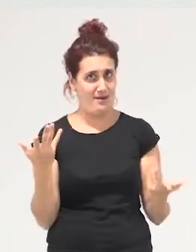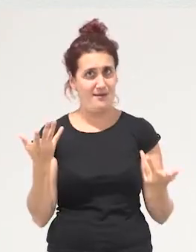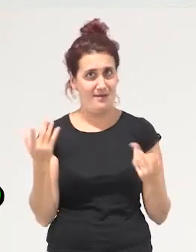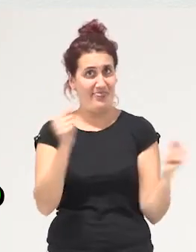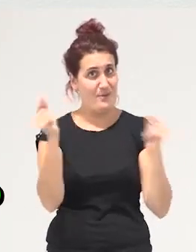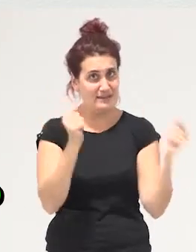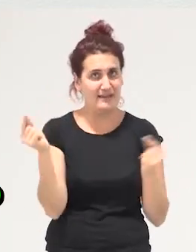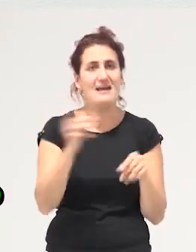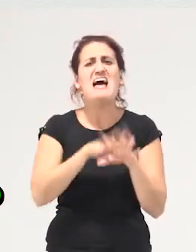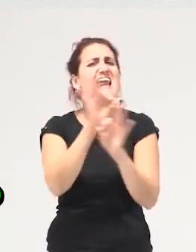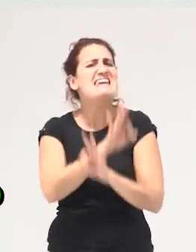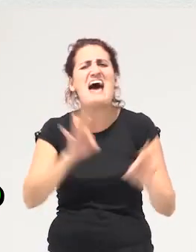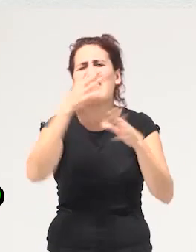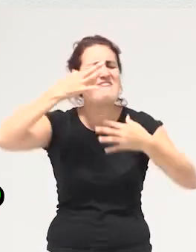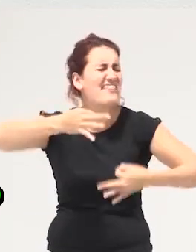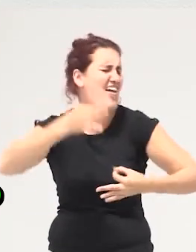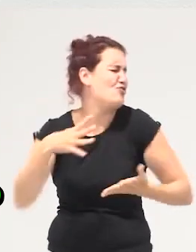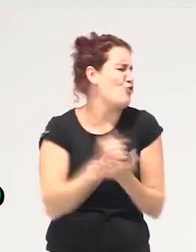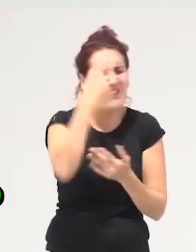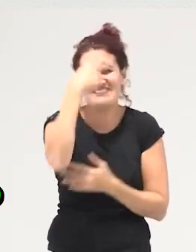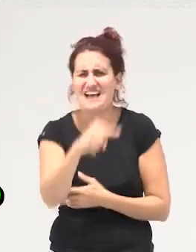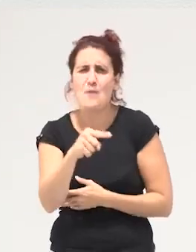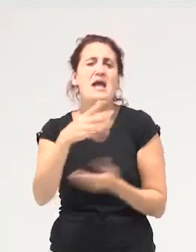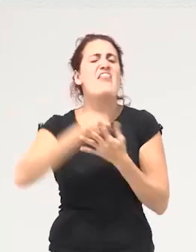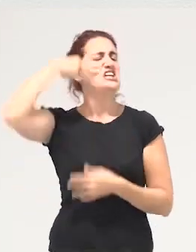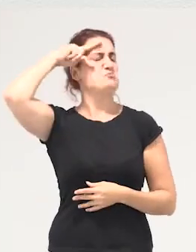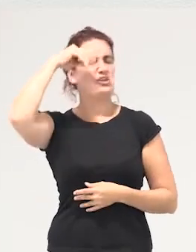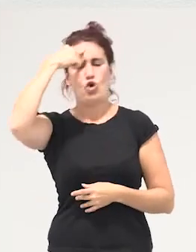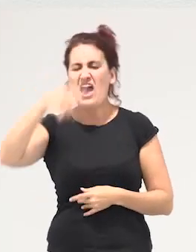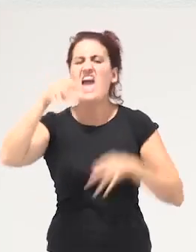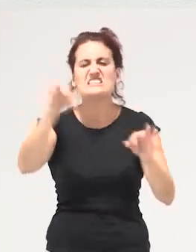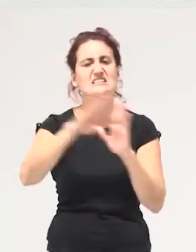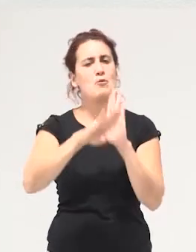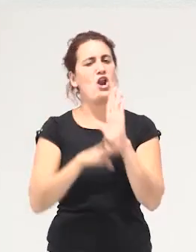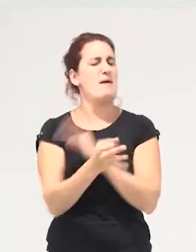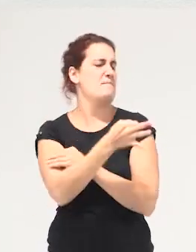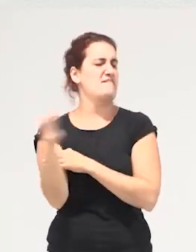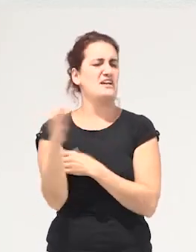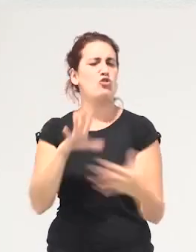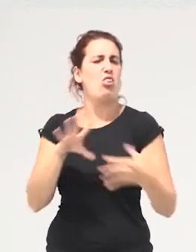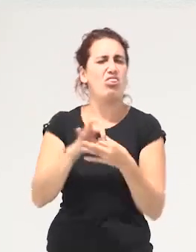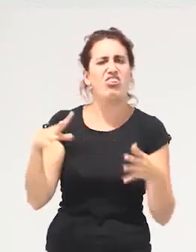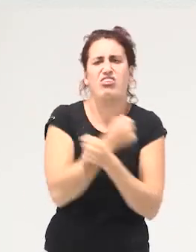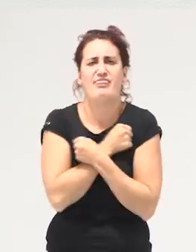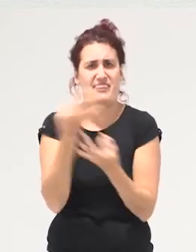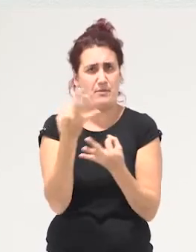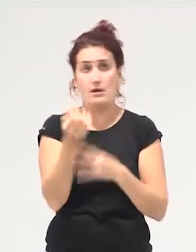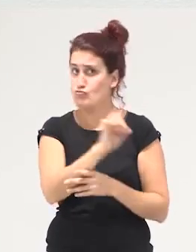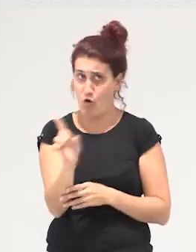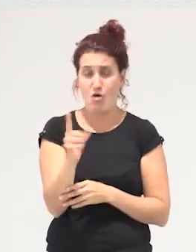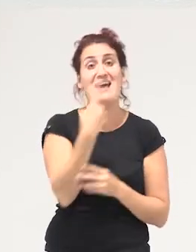todo de la verdad nadie muy iluminado nadie muy experto puede venir y decirnos este es el programa que tenemos que abrazar todas pero sí